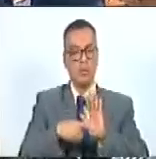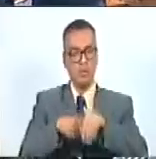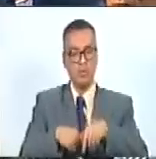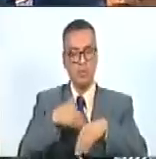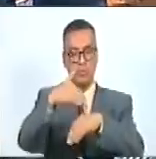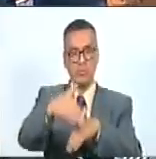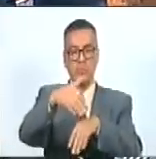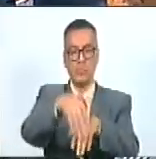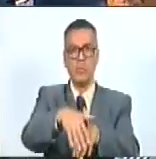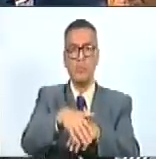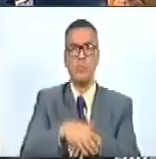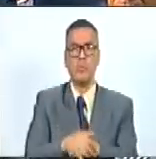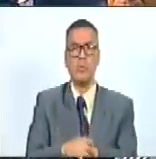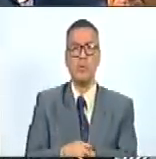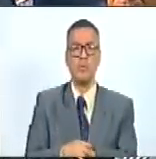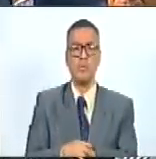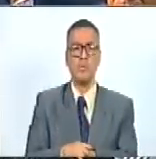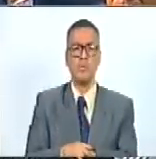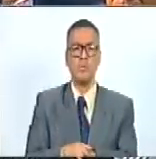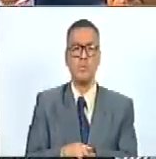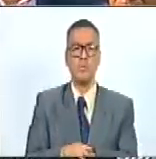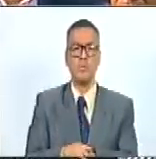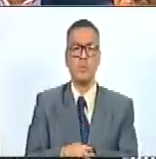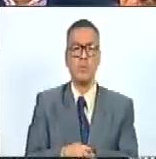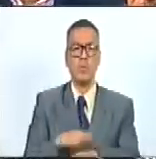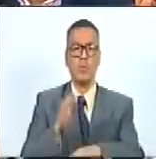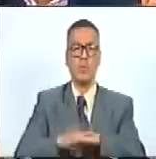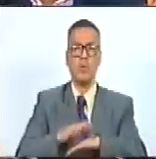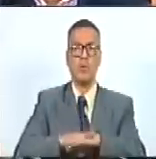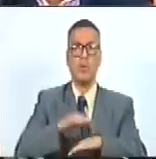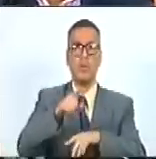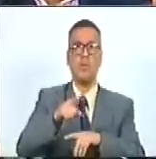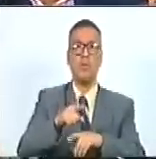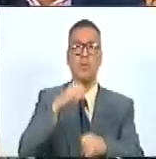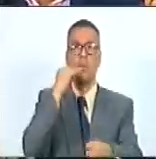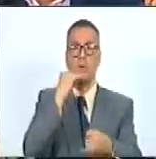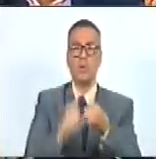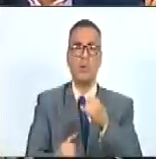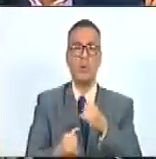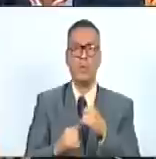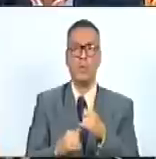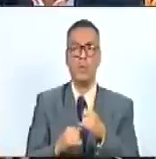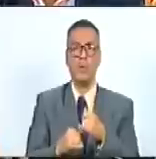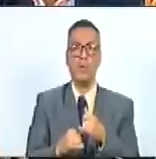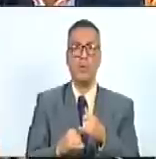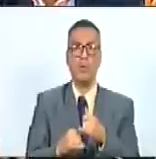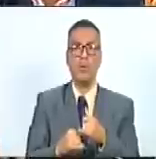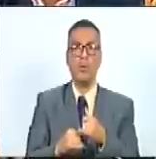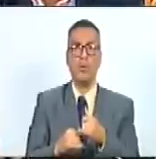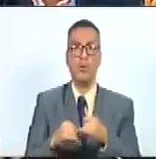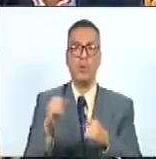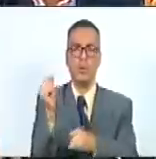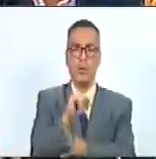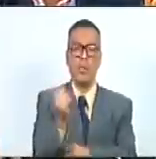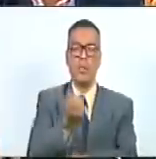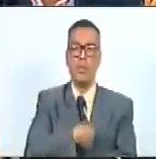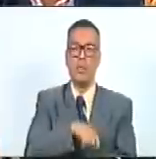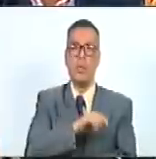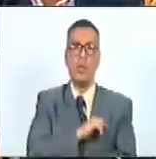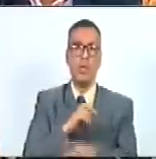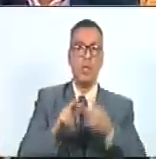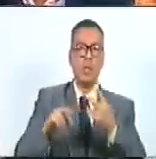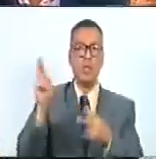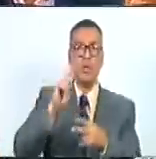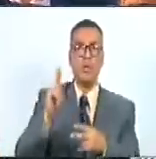de él lo que fue el último bastión español en la hoy República